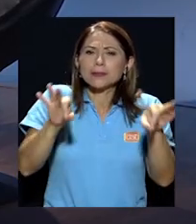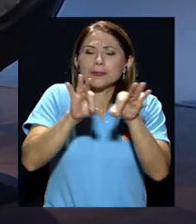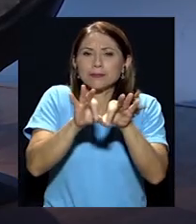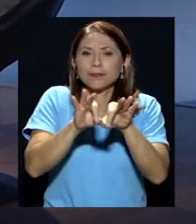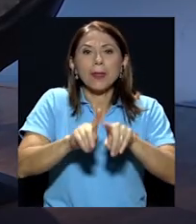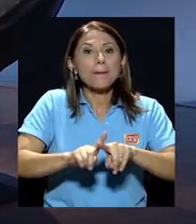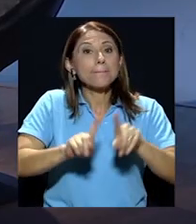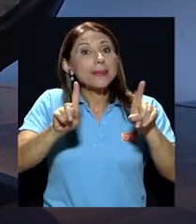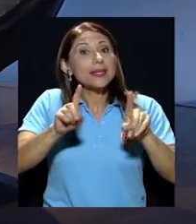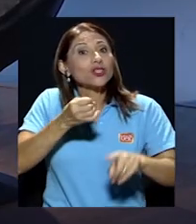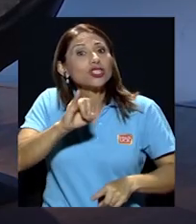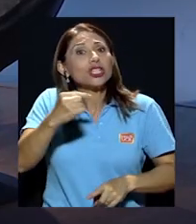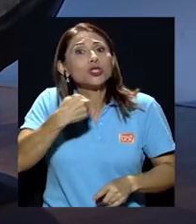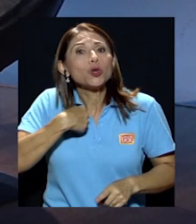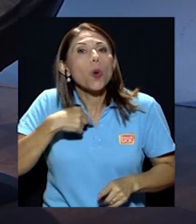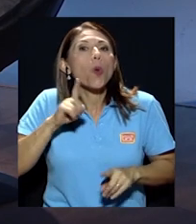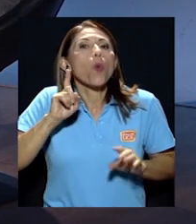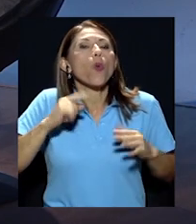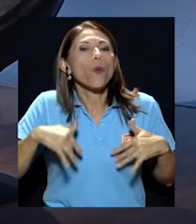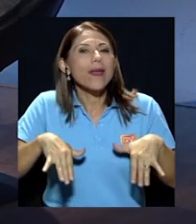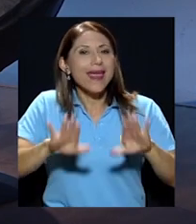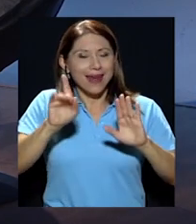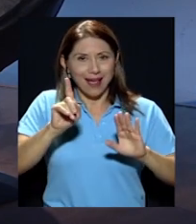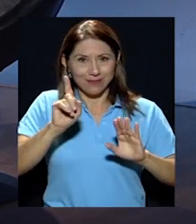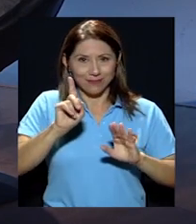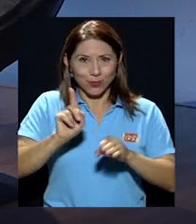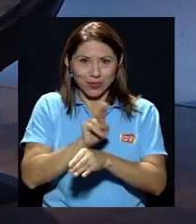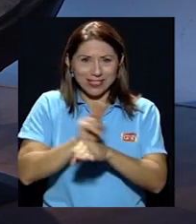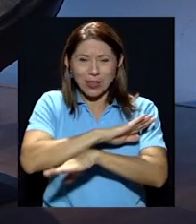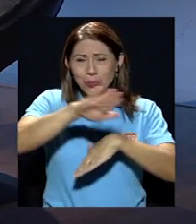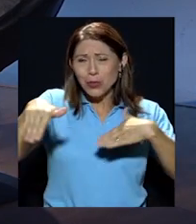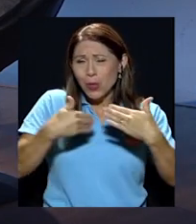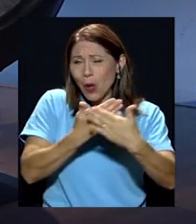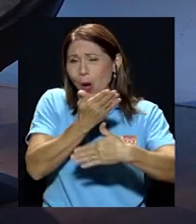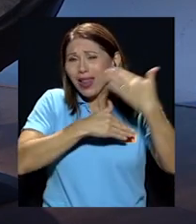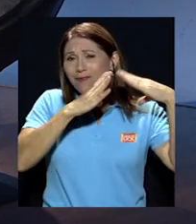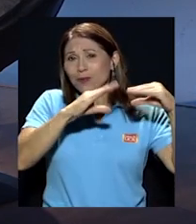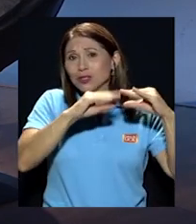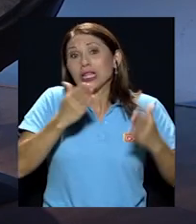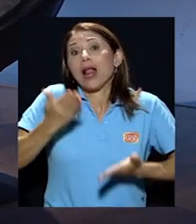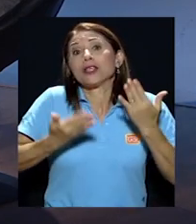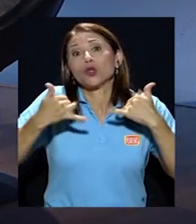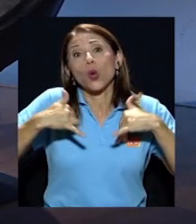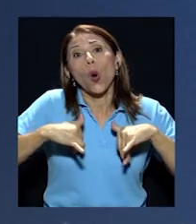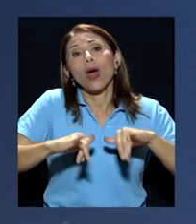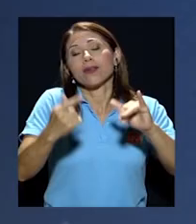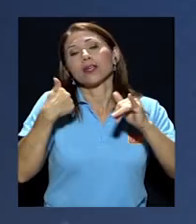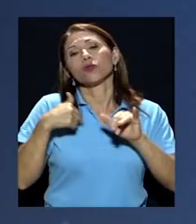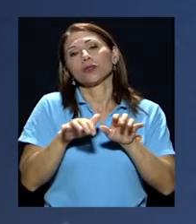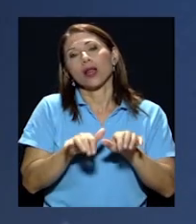toda aquella información, pues posiblemente todavía y estaría escribiéndolo y no sé por qué tomo y iría.